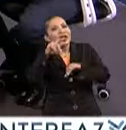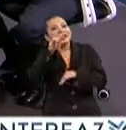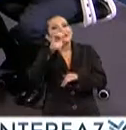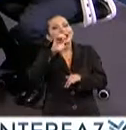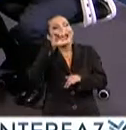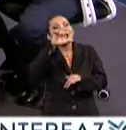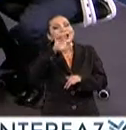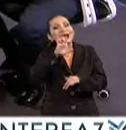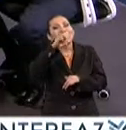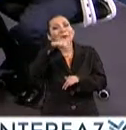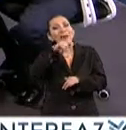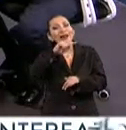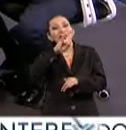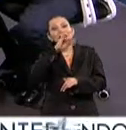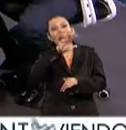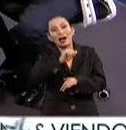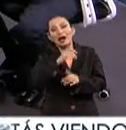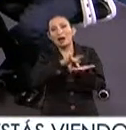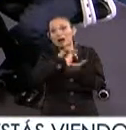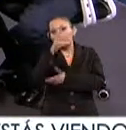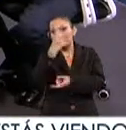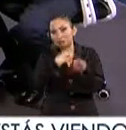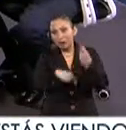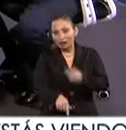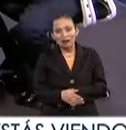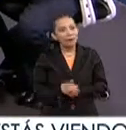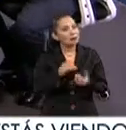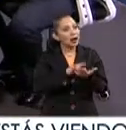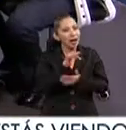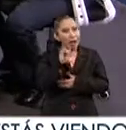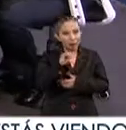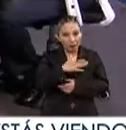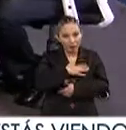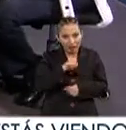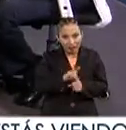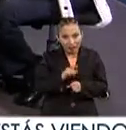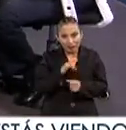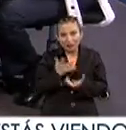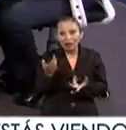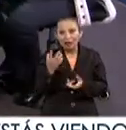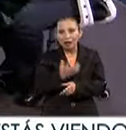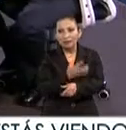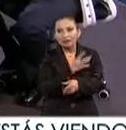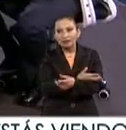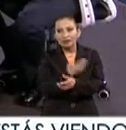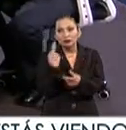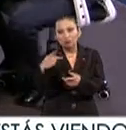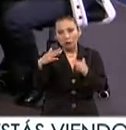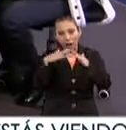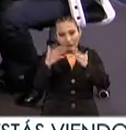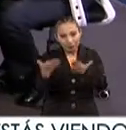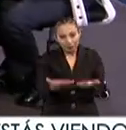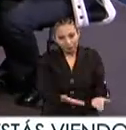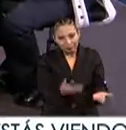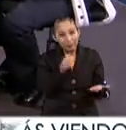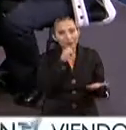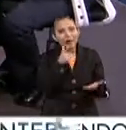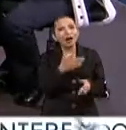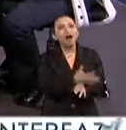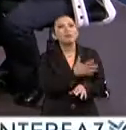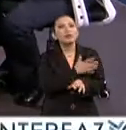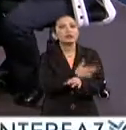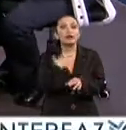Telemática. Bienvenidos, muchísimas gracias por estar con nosotros. Muchas gracias, Ana Cristina. Muy buenos días, gracias por estar con nosotros, esta es su casa, y sobre todo que nos